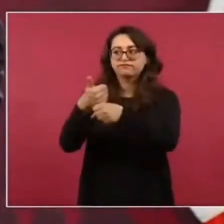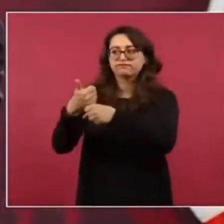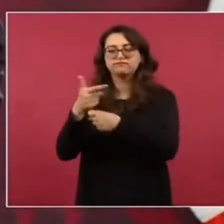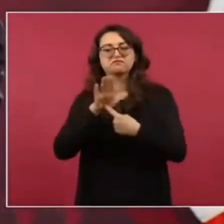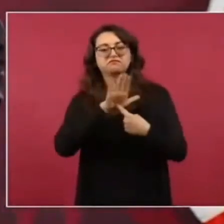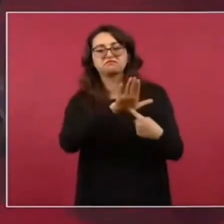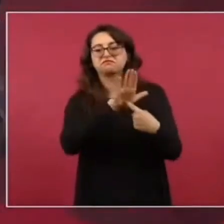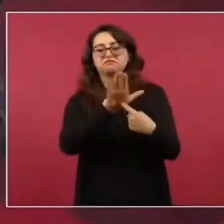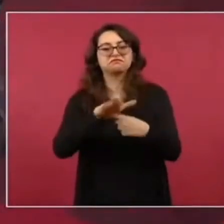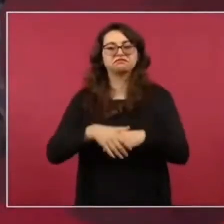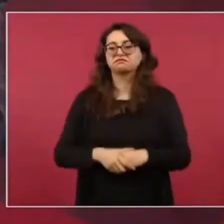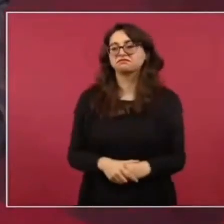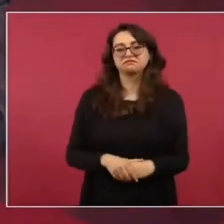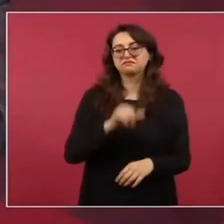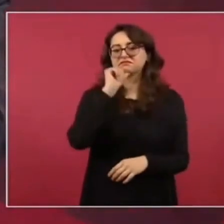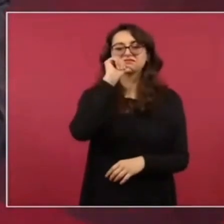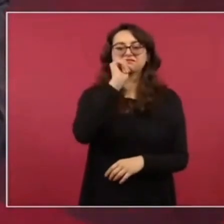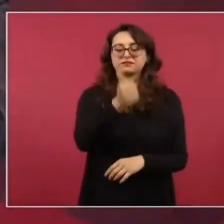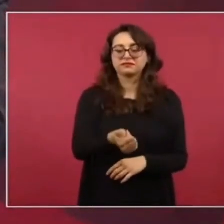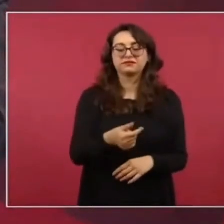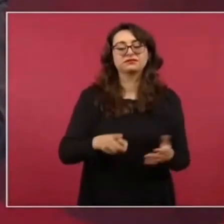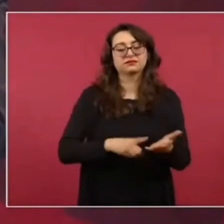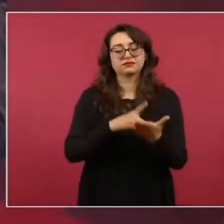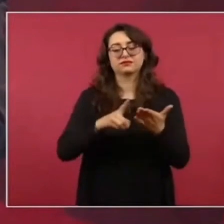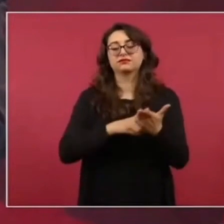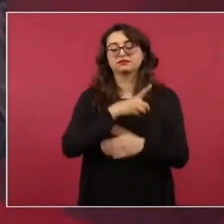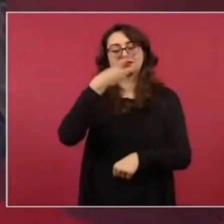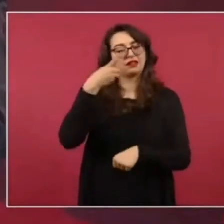El terrible daño que causan las drogas.